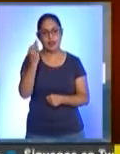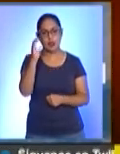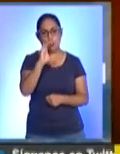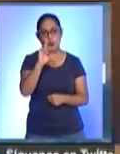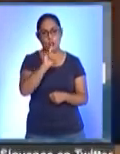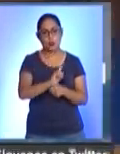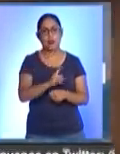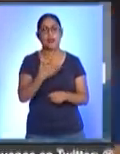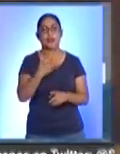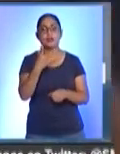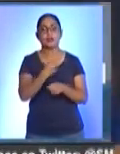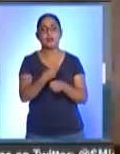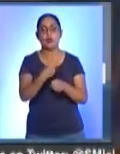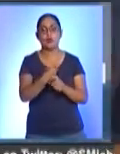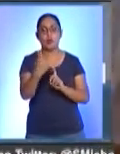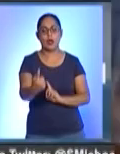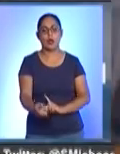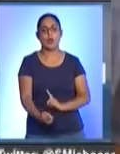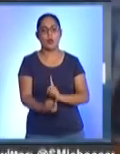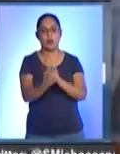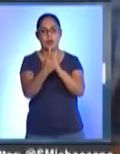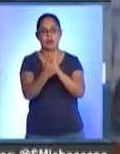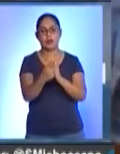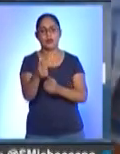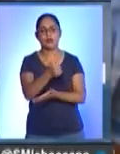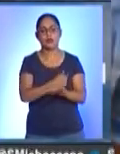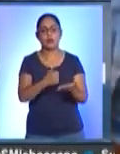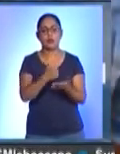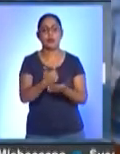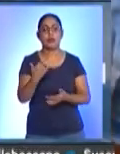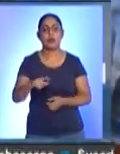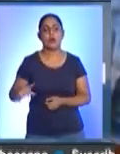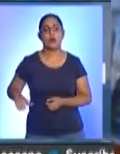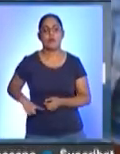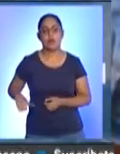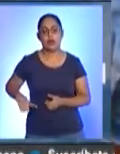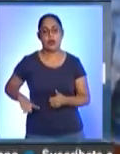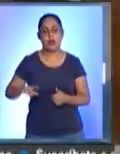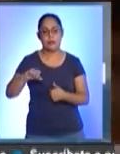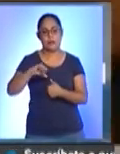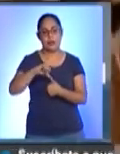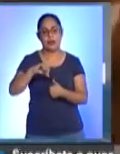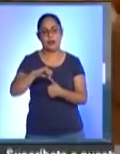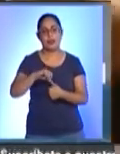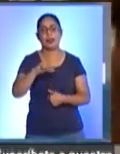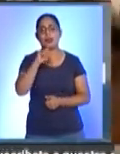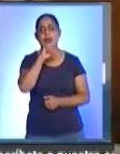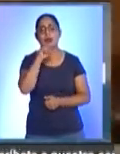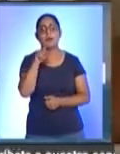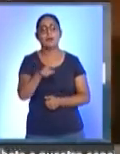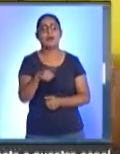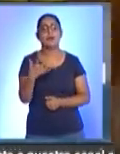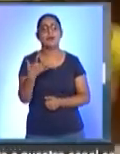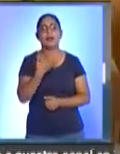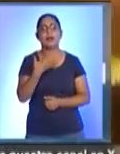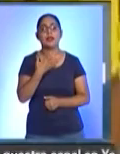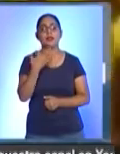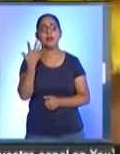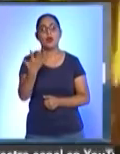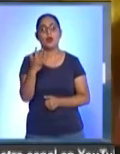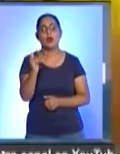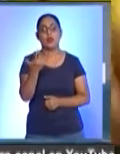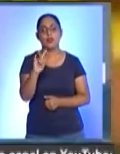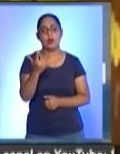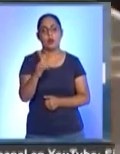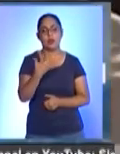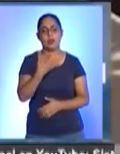el segundo encuentro de cultura viva comunitaria en ciudades y gobiernos de América Latina. Fue así que hasta este 5 de julio se